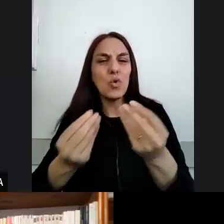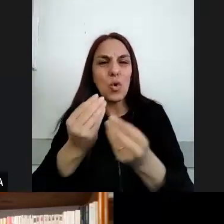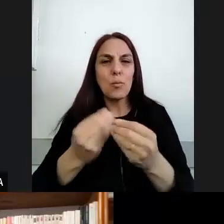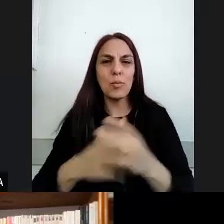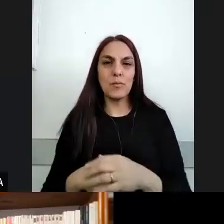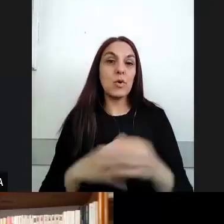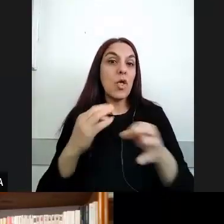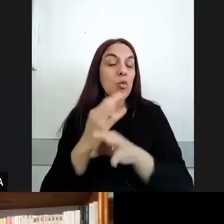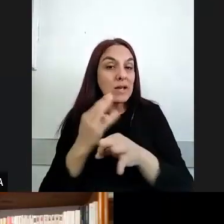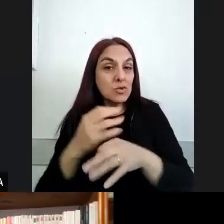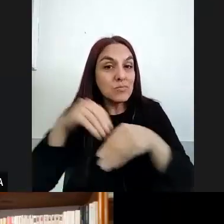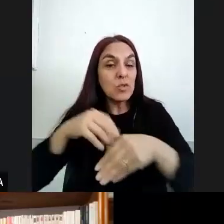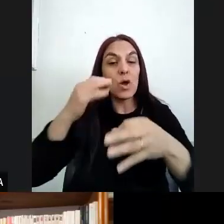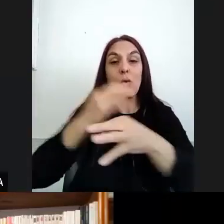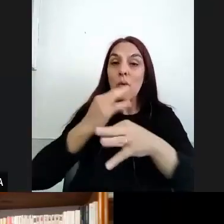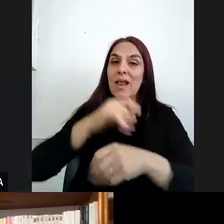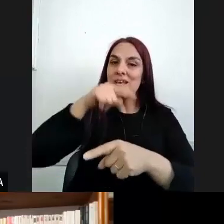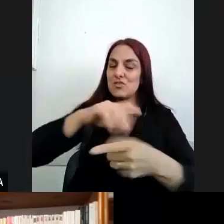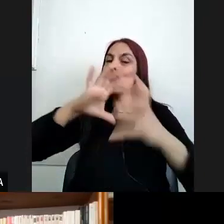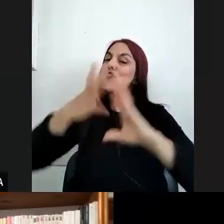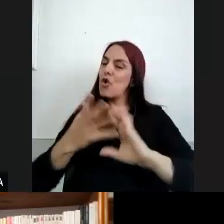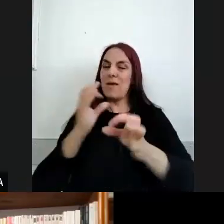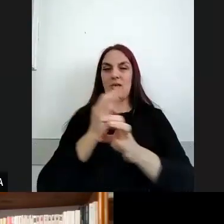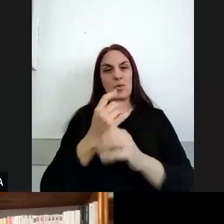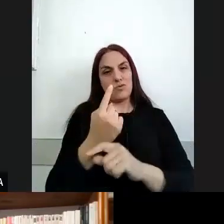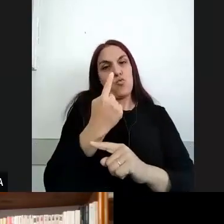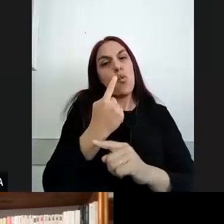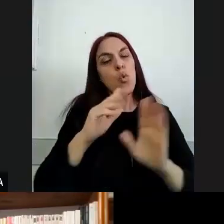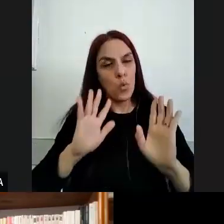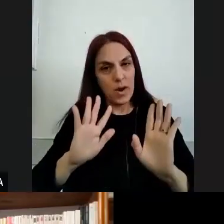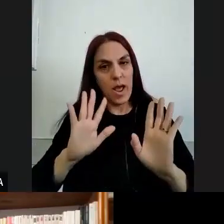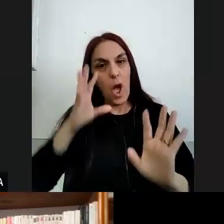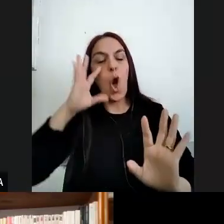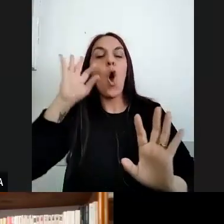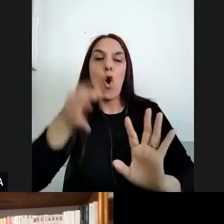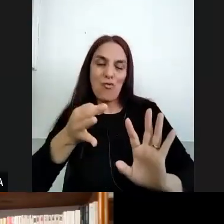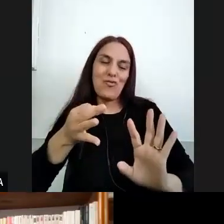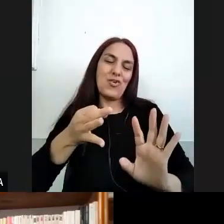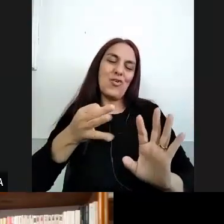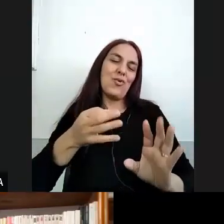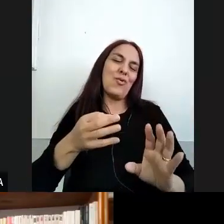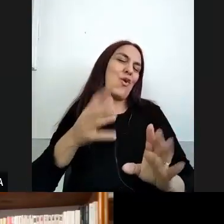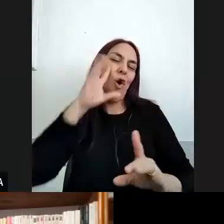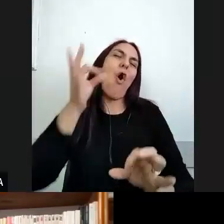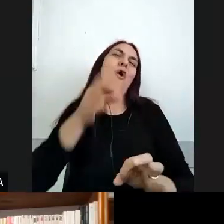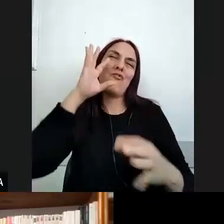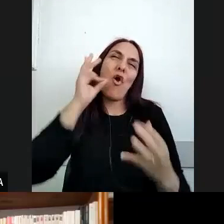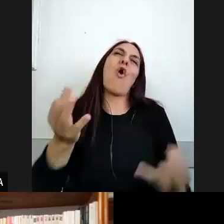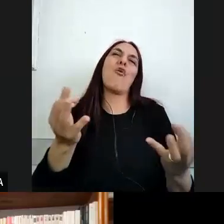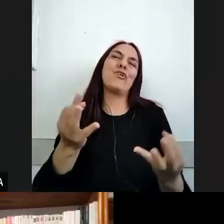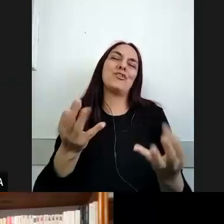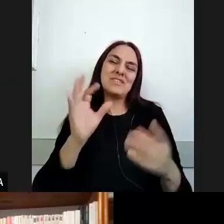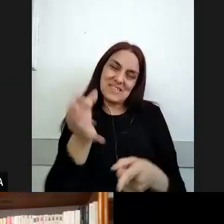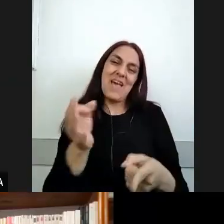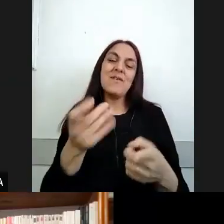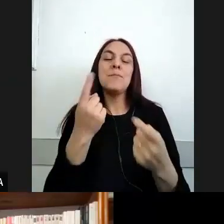escolar es una forma de educación y que por supuesto que es una terrible obviedad lo que estoy diciendo pero así digamos como